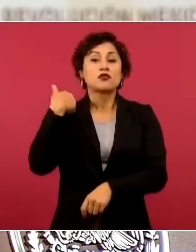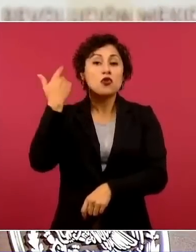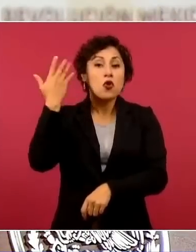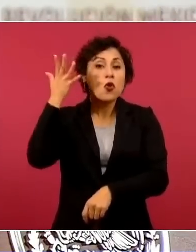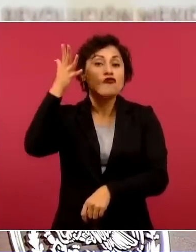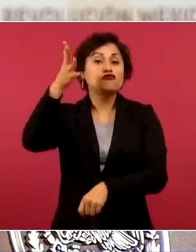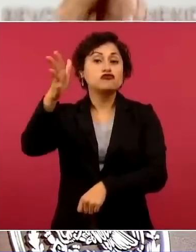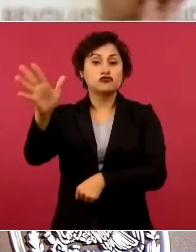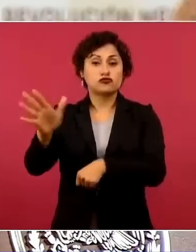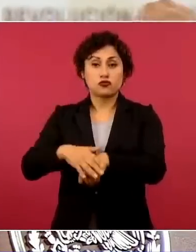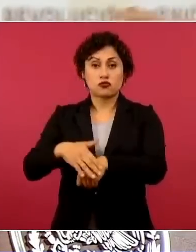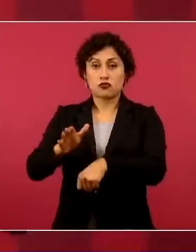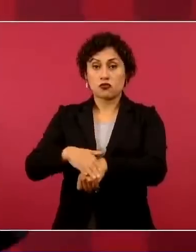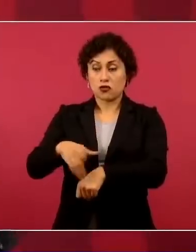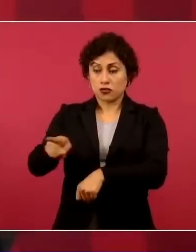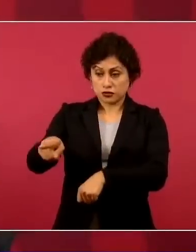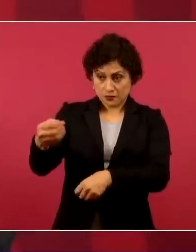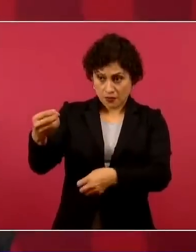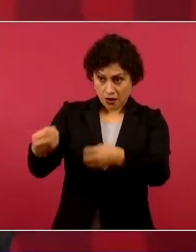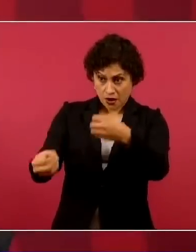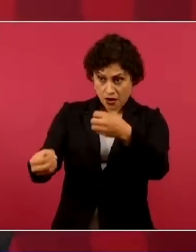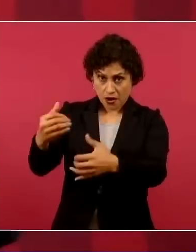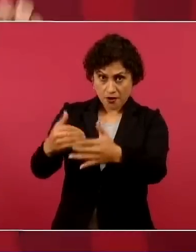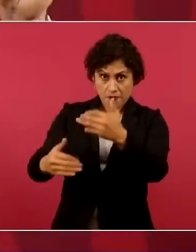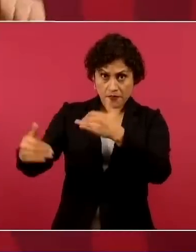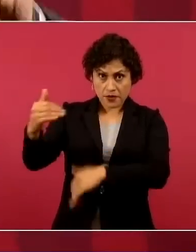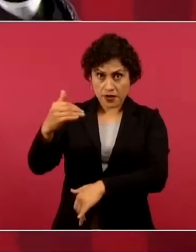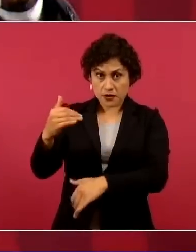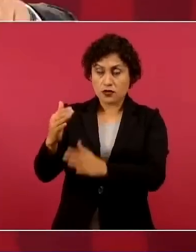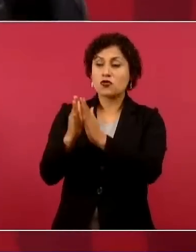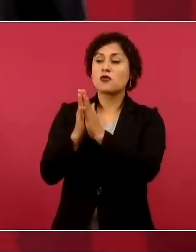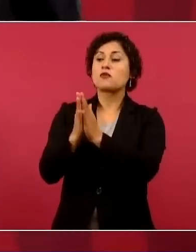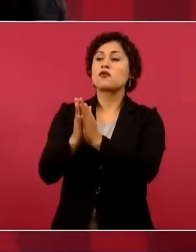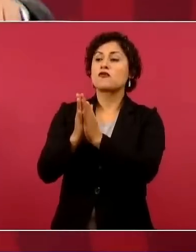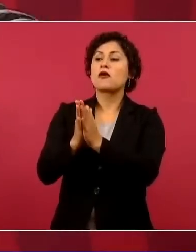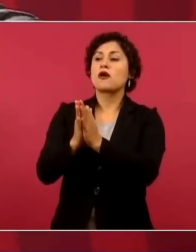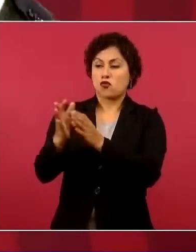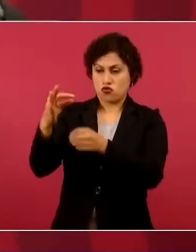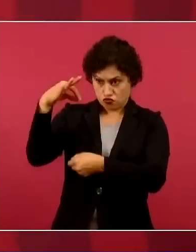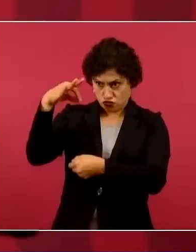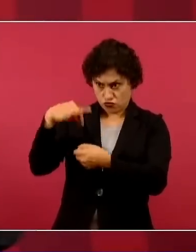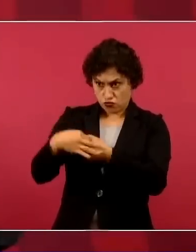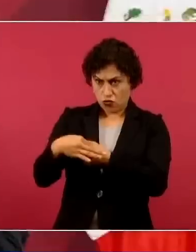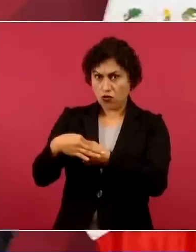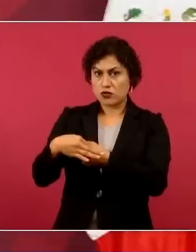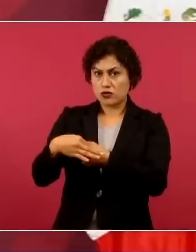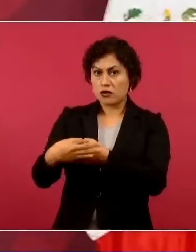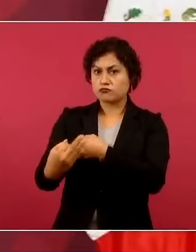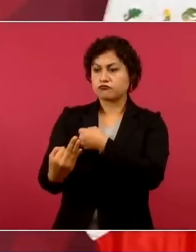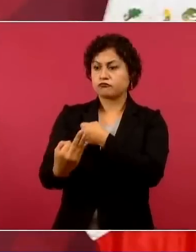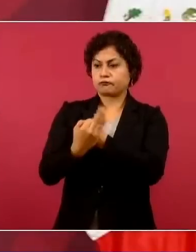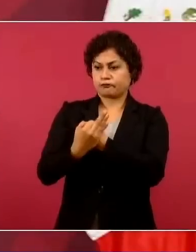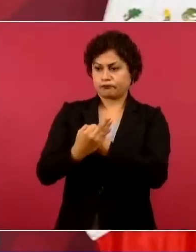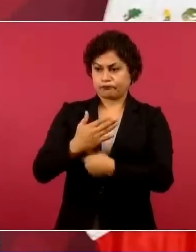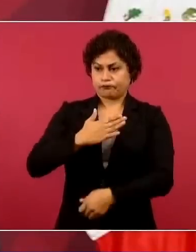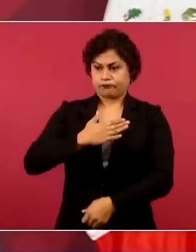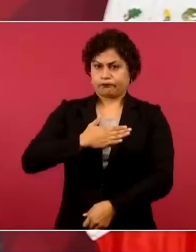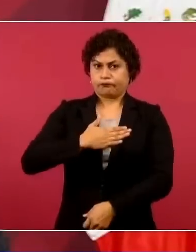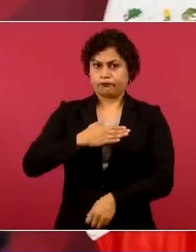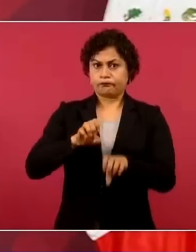que vote a favor de algo que beneficie al Ejecutivo,